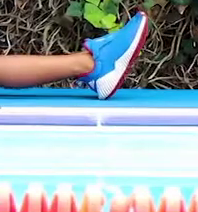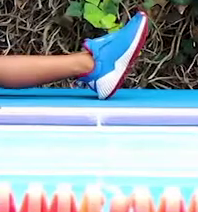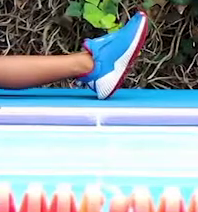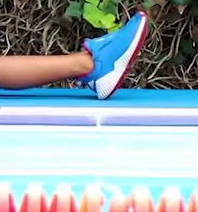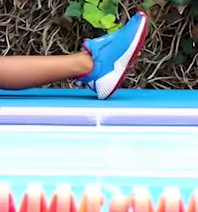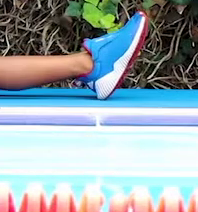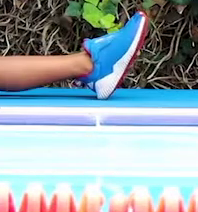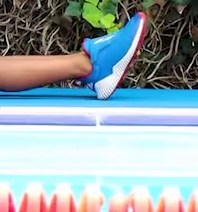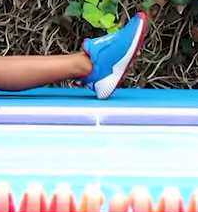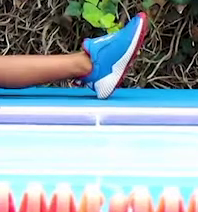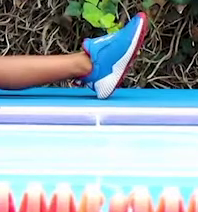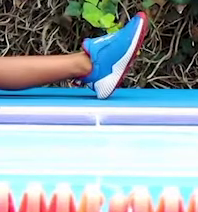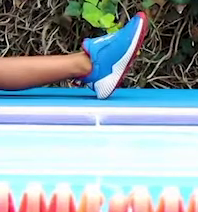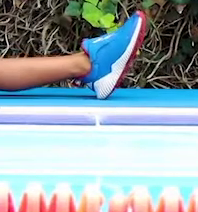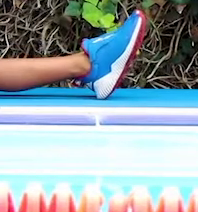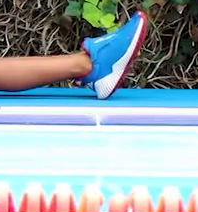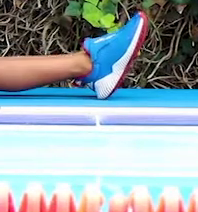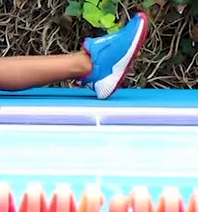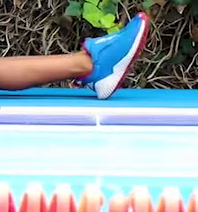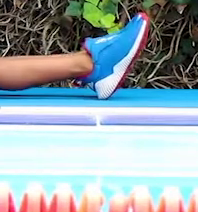Respira profundo